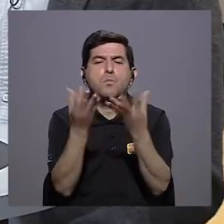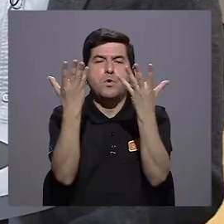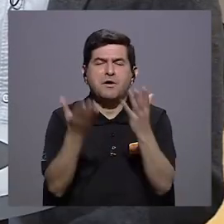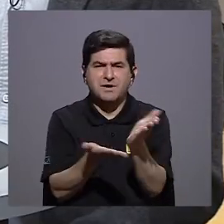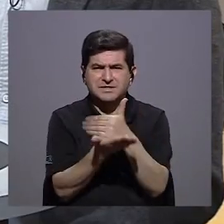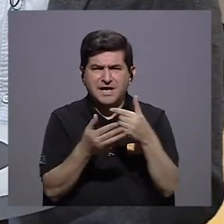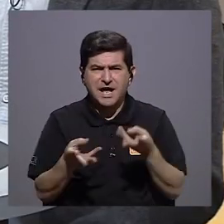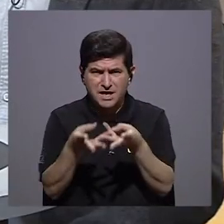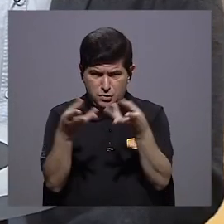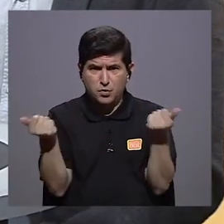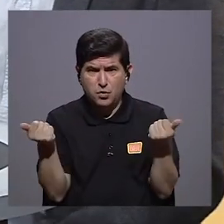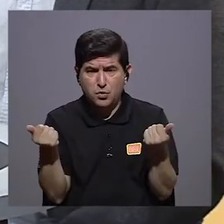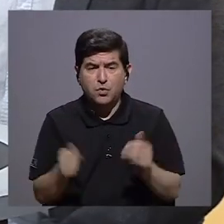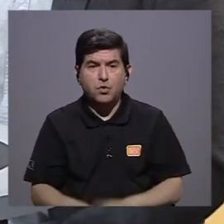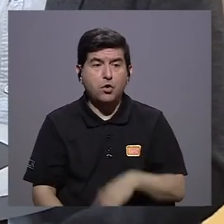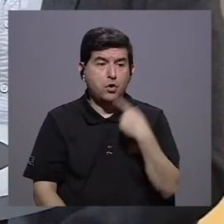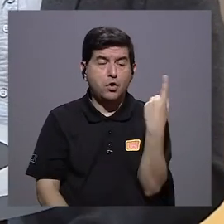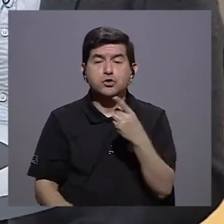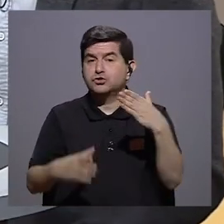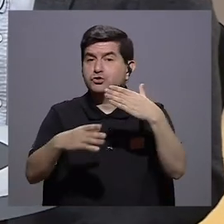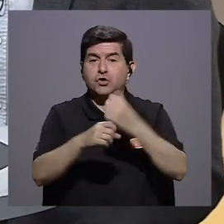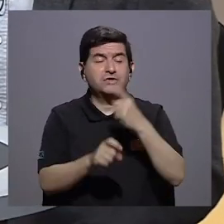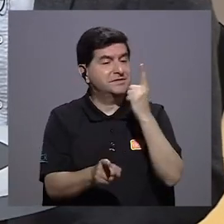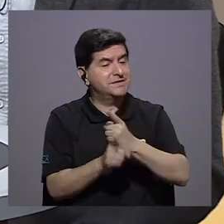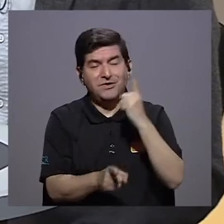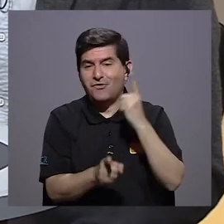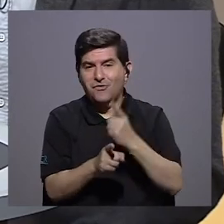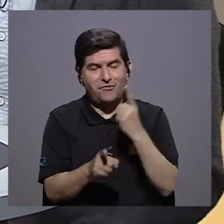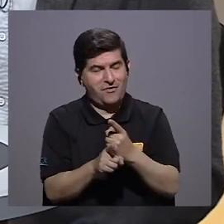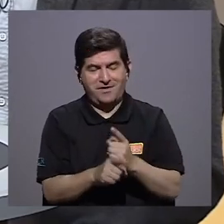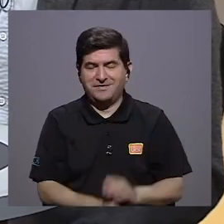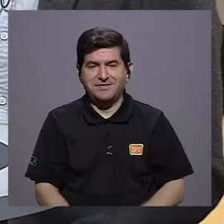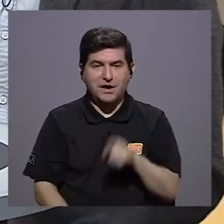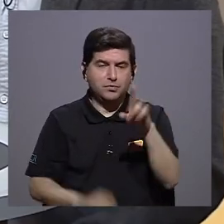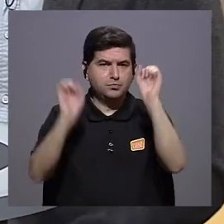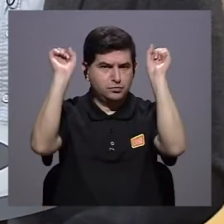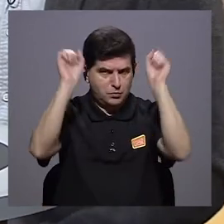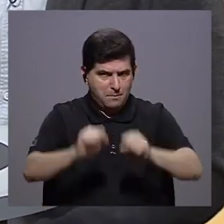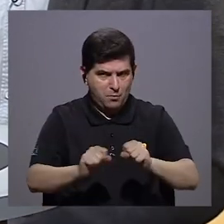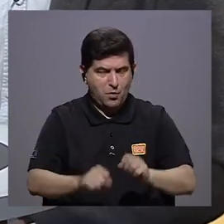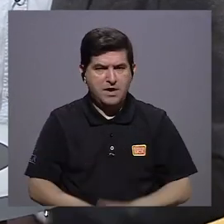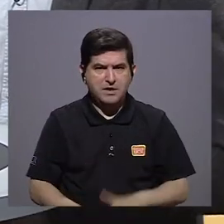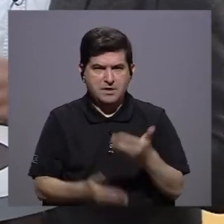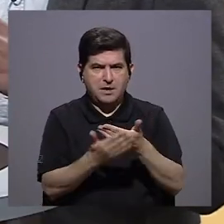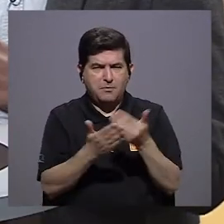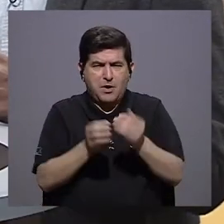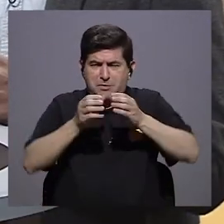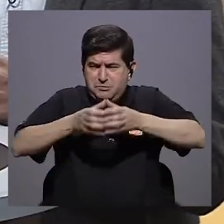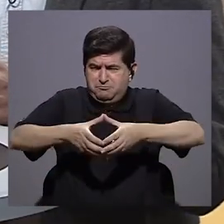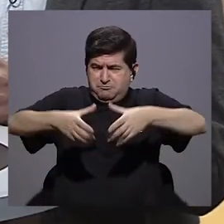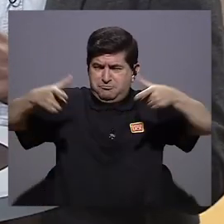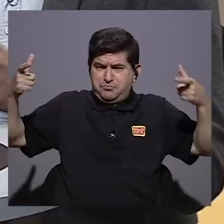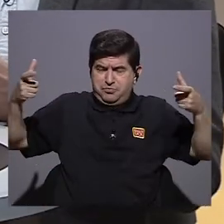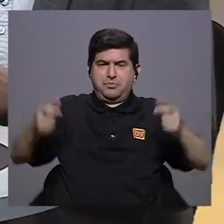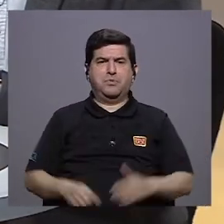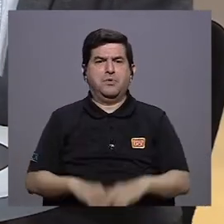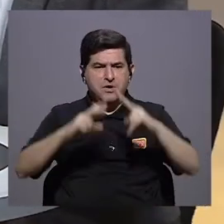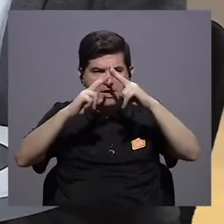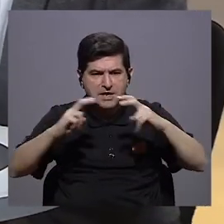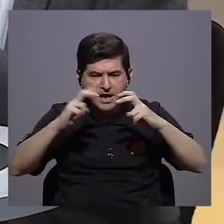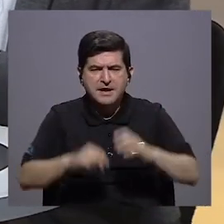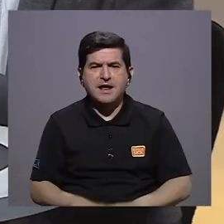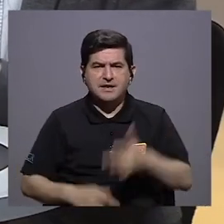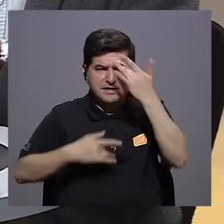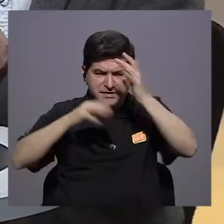solucionan algo? Solo si son hechas correctamente en el sentido de que si usted puede brindar pruebas masivas y darle rastreo